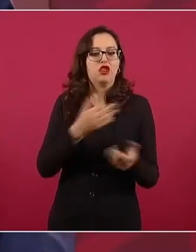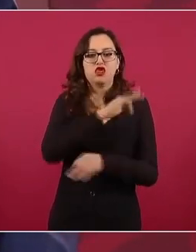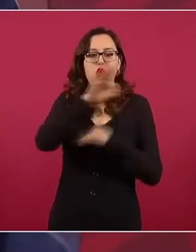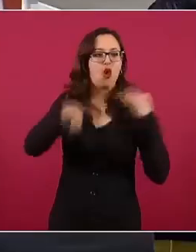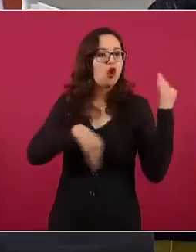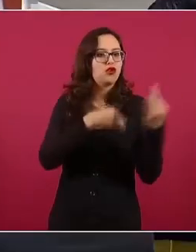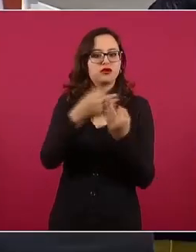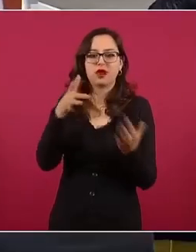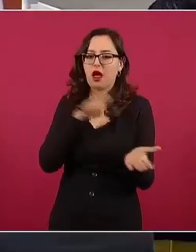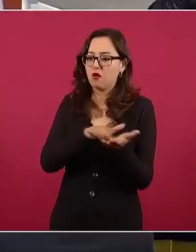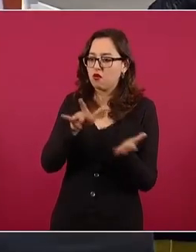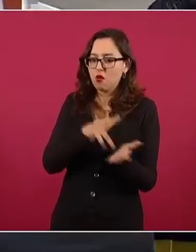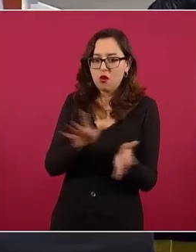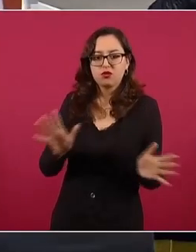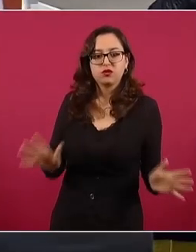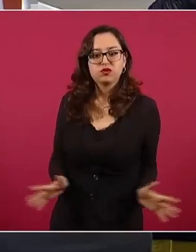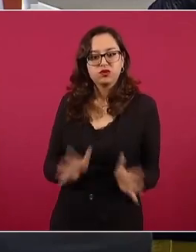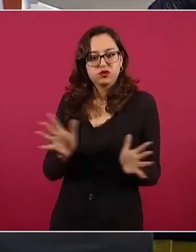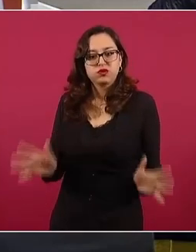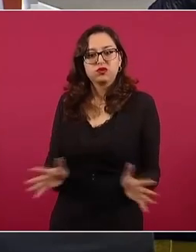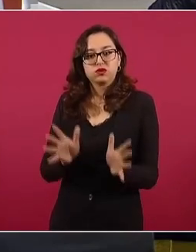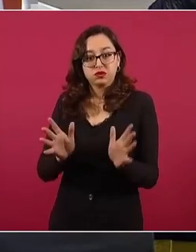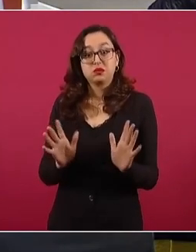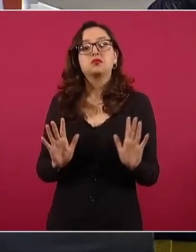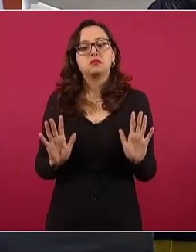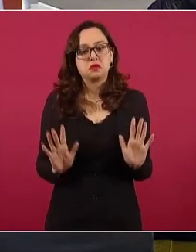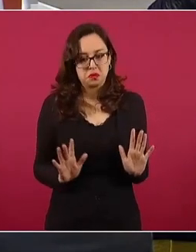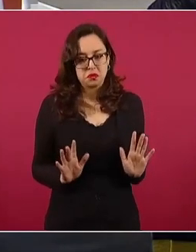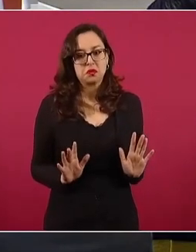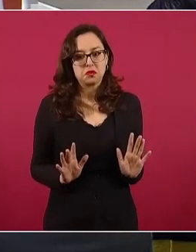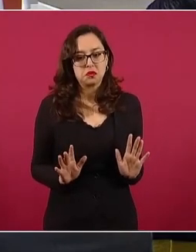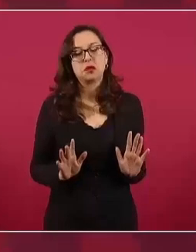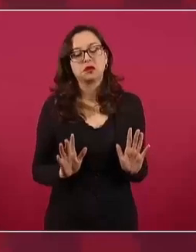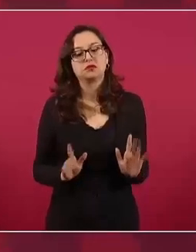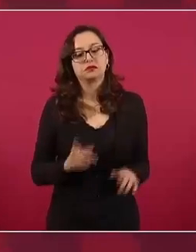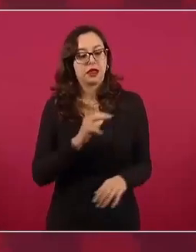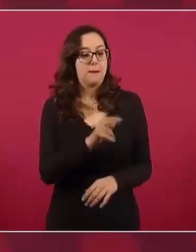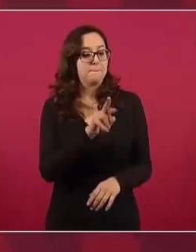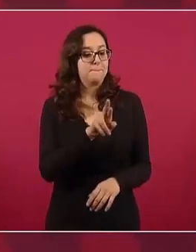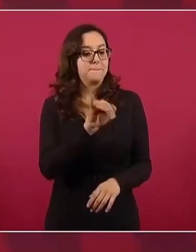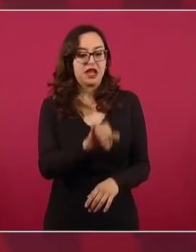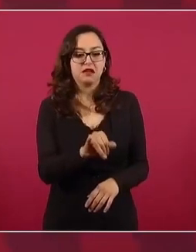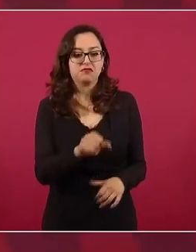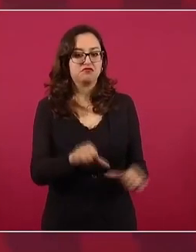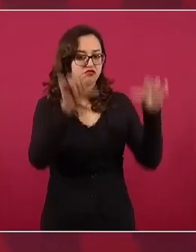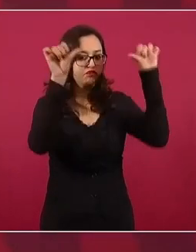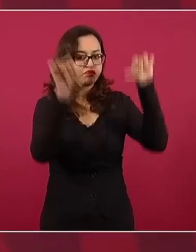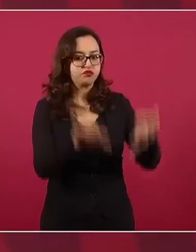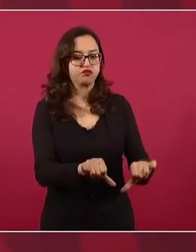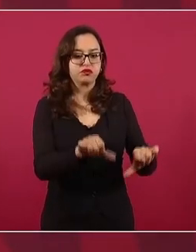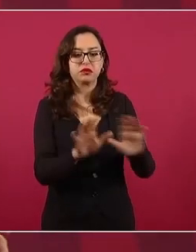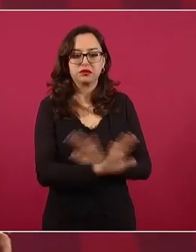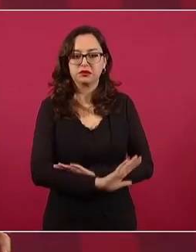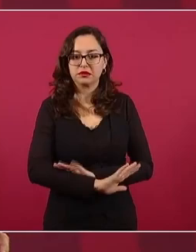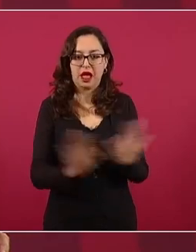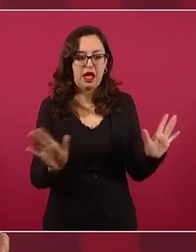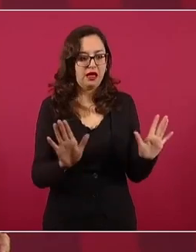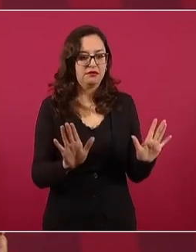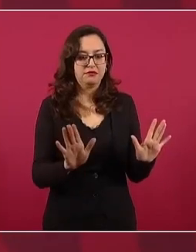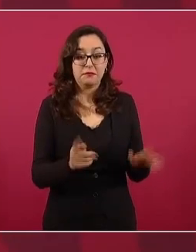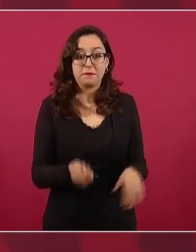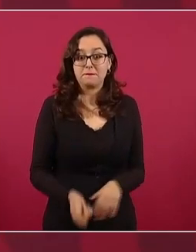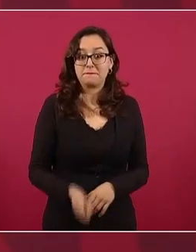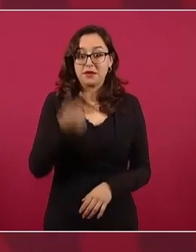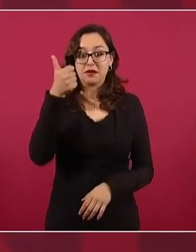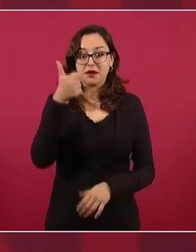Pero bueno, por primera vez pierde el PRI, la presidencia, un hecho histórico.